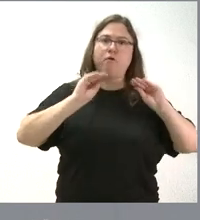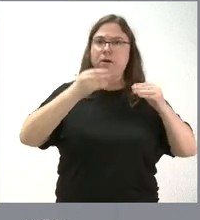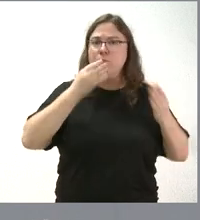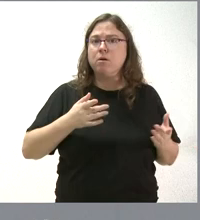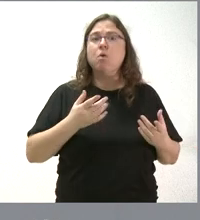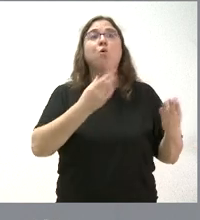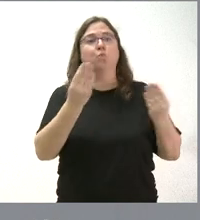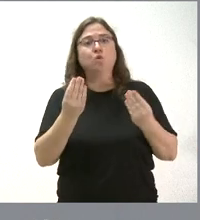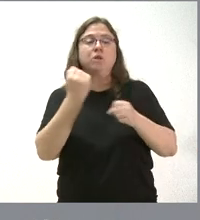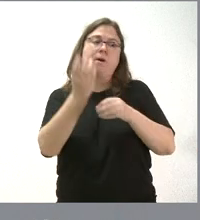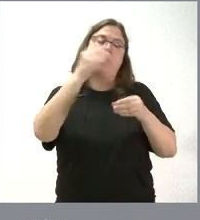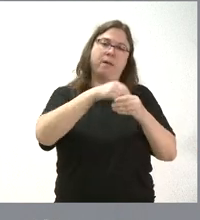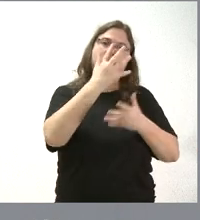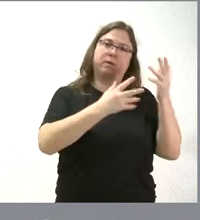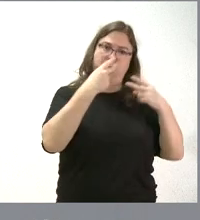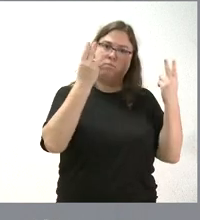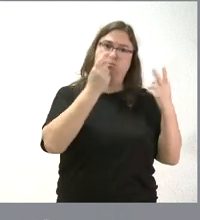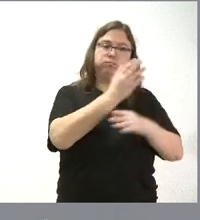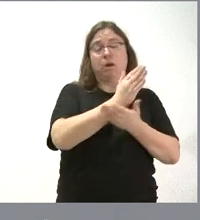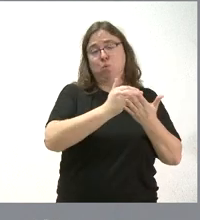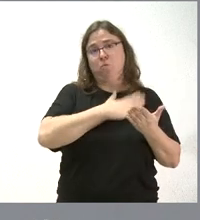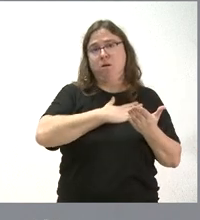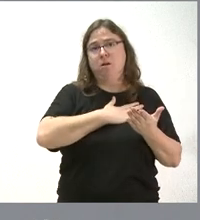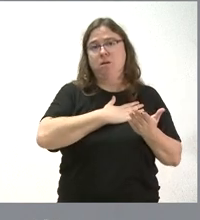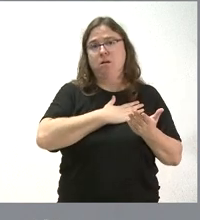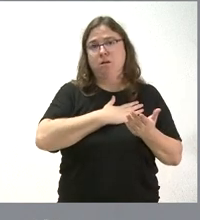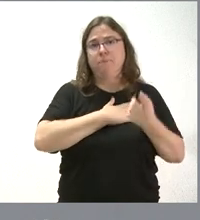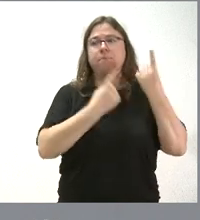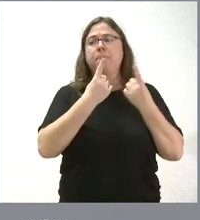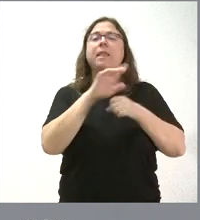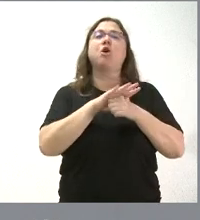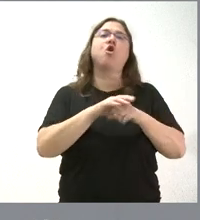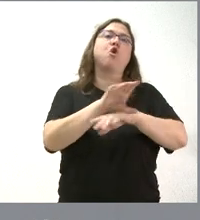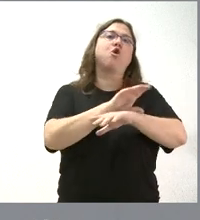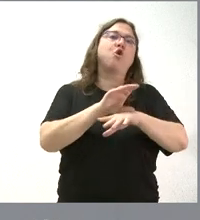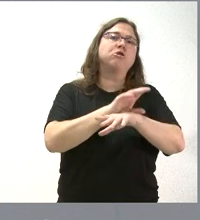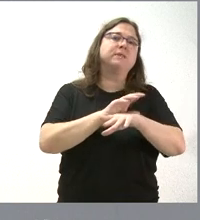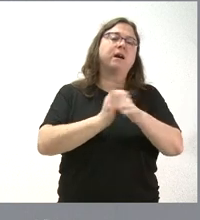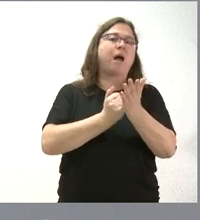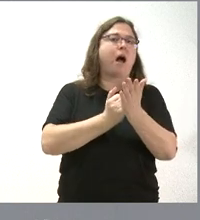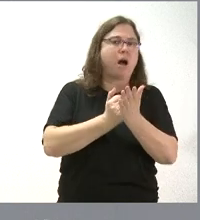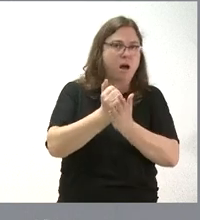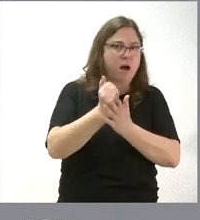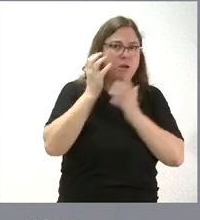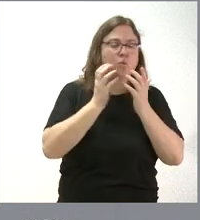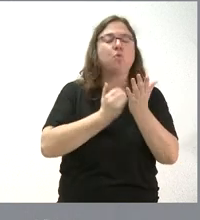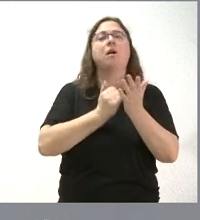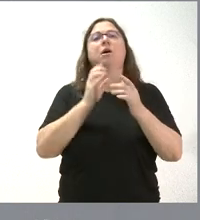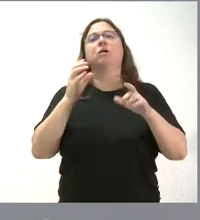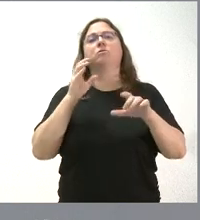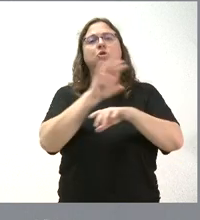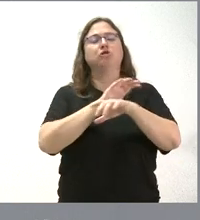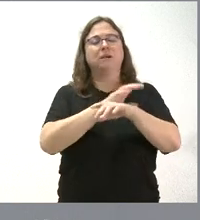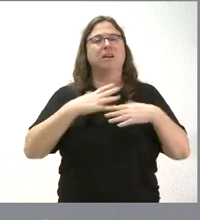ellos trabajan para la Administración Autonómica, tanto en el ámbito de la Consejería de Agricultura como en la Consejería de Sanidad, donde hay